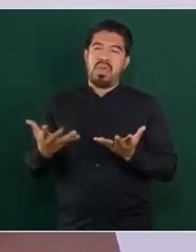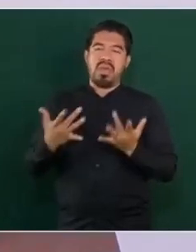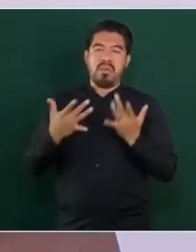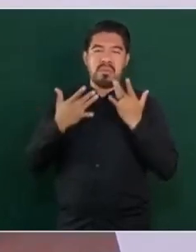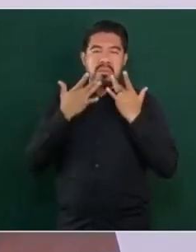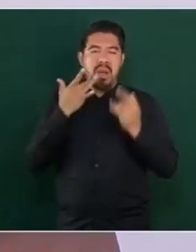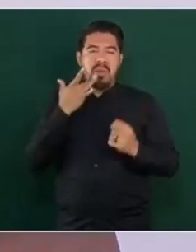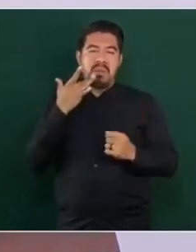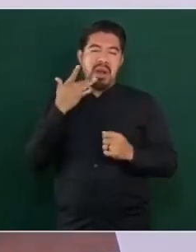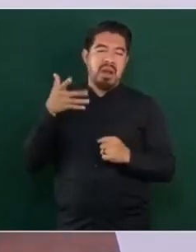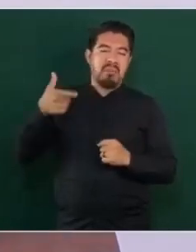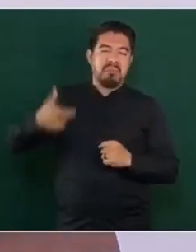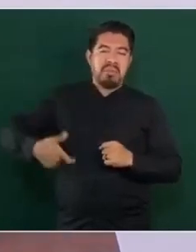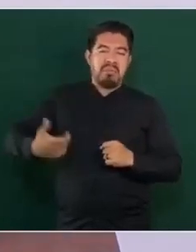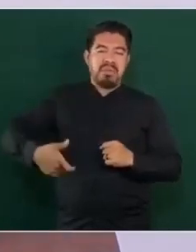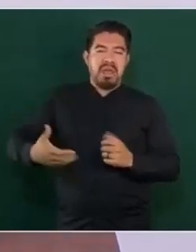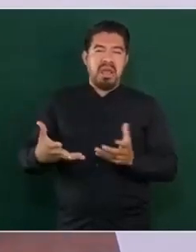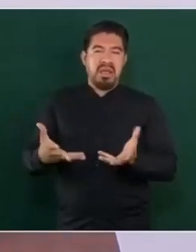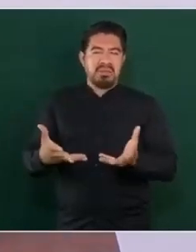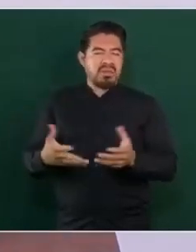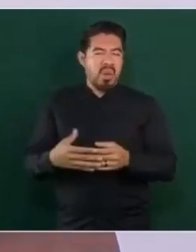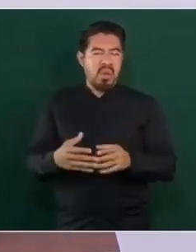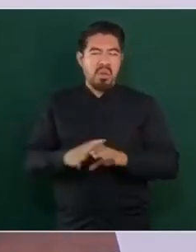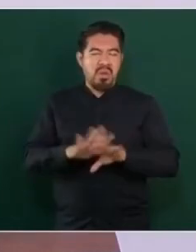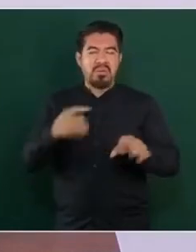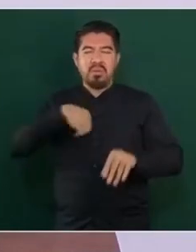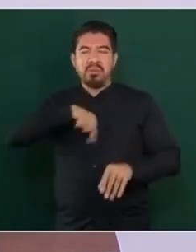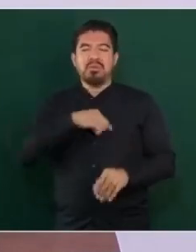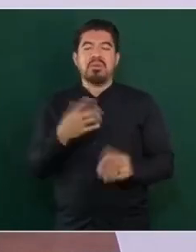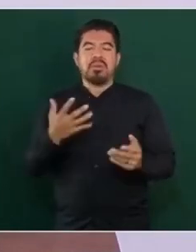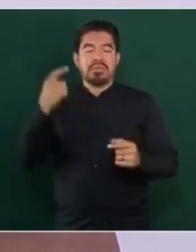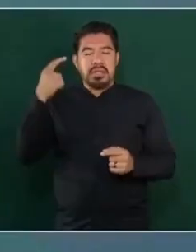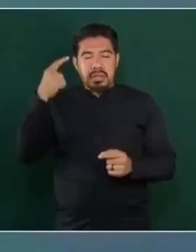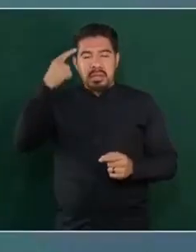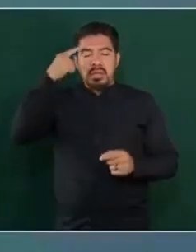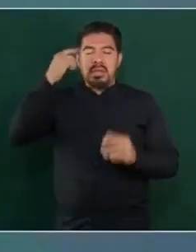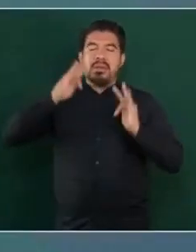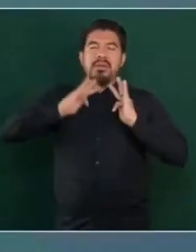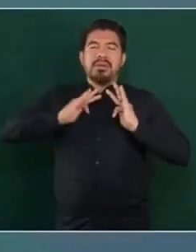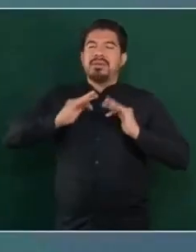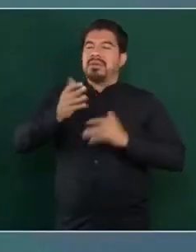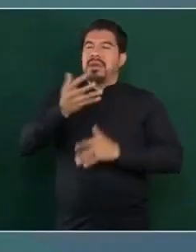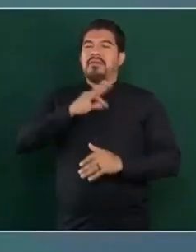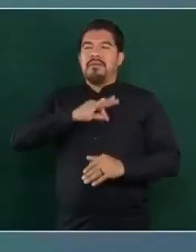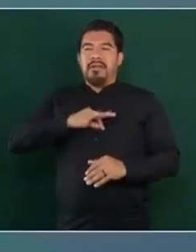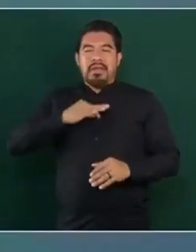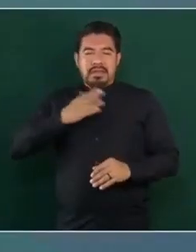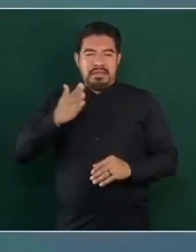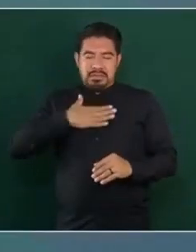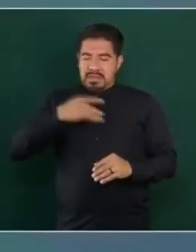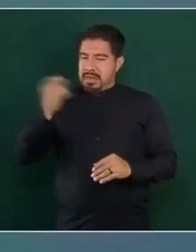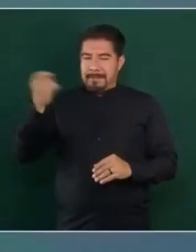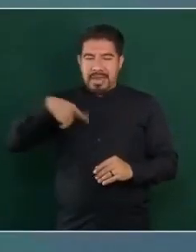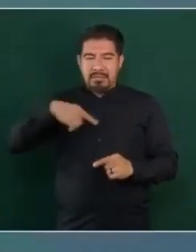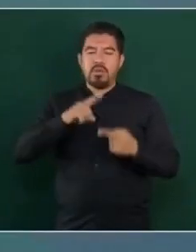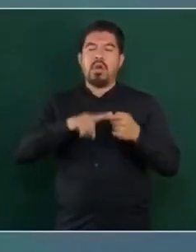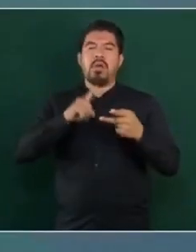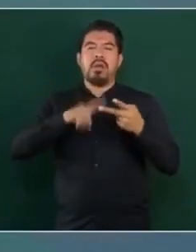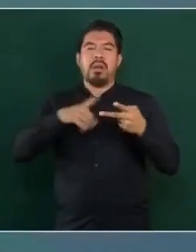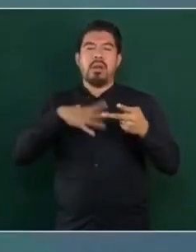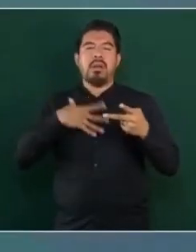la felicidad es estar bien con uno mismo, estar bien con nuestra conciencia, estar bien con el prójimo.